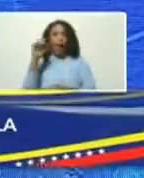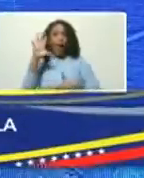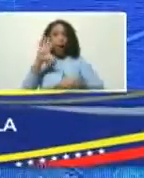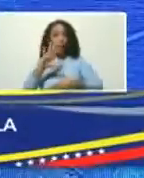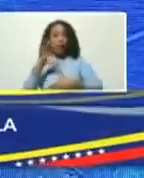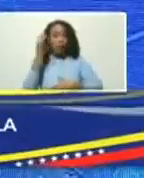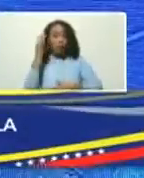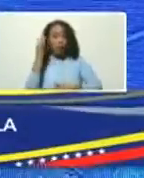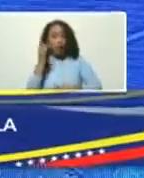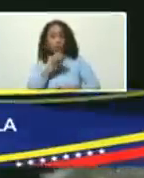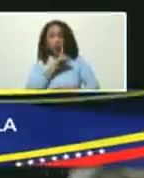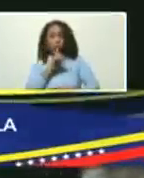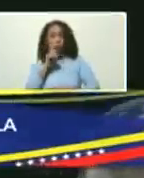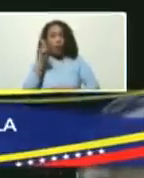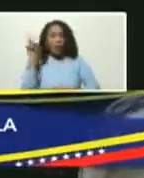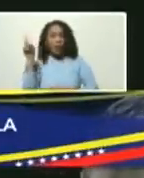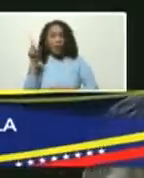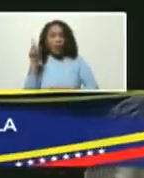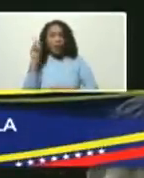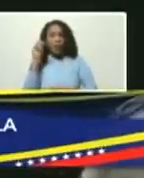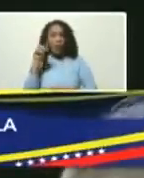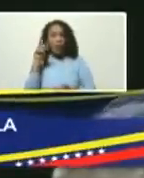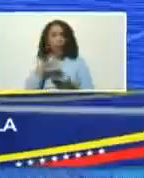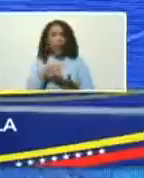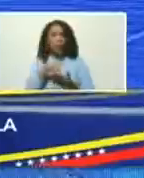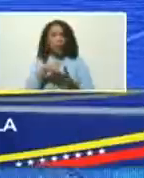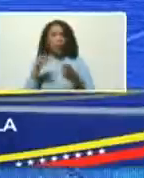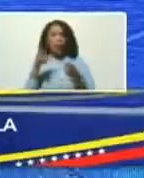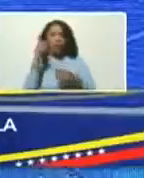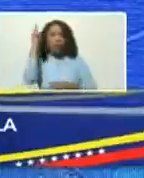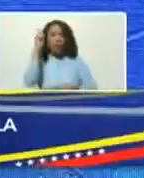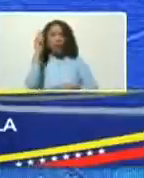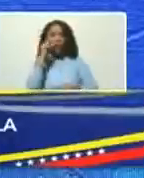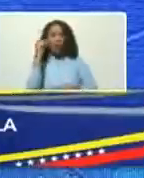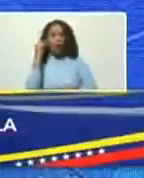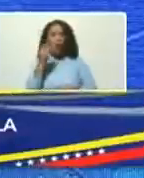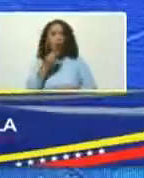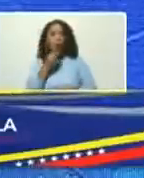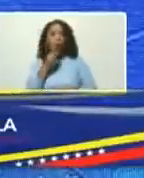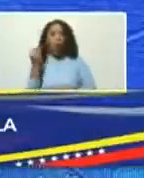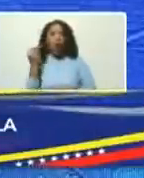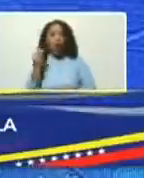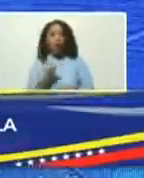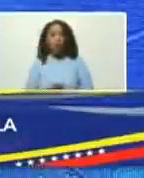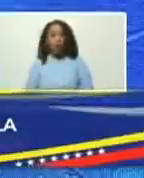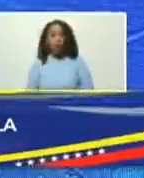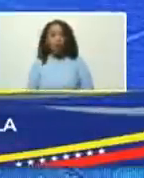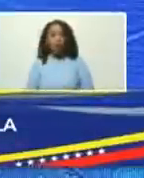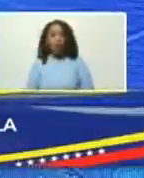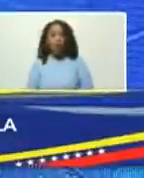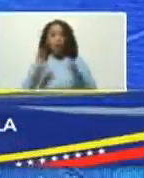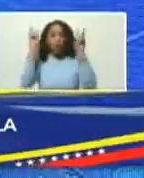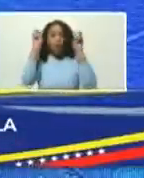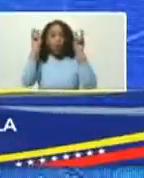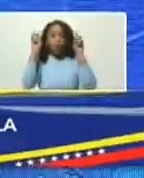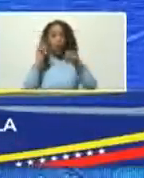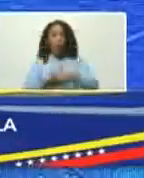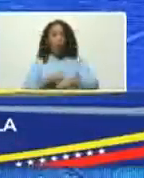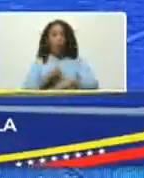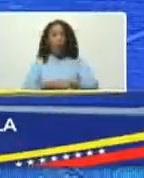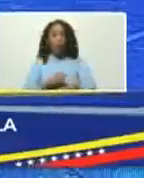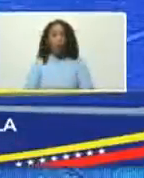también integrante de la comisión, puro diputado joven, pura diputada joven de las nuevas generaciones,